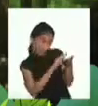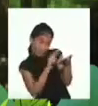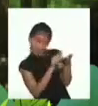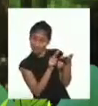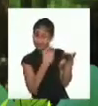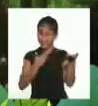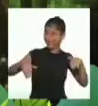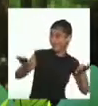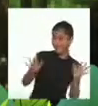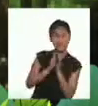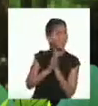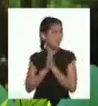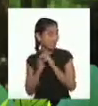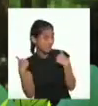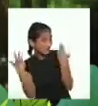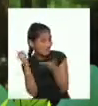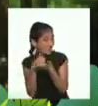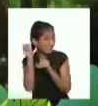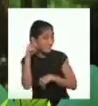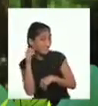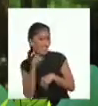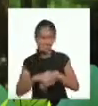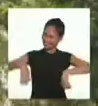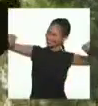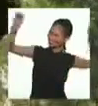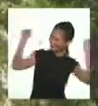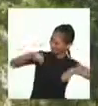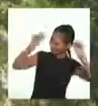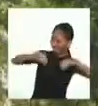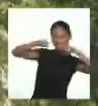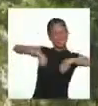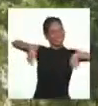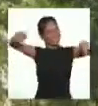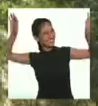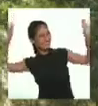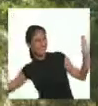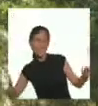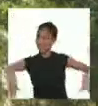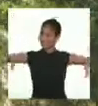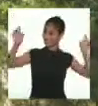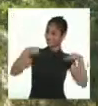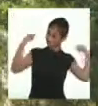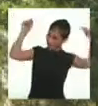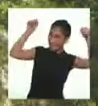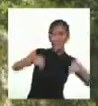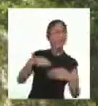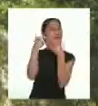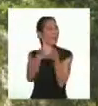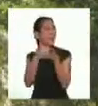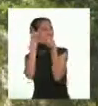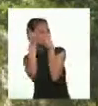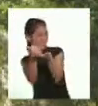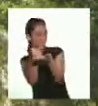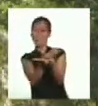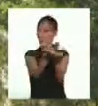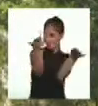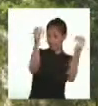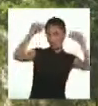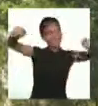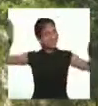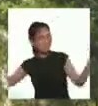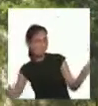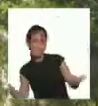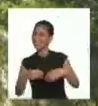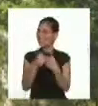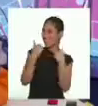después? ¿Héctor? ¡Sí! Por supuesto, linda. Estoy acá para ayudarlos en lo